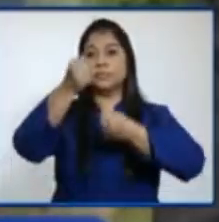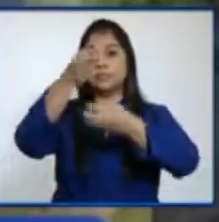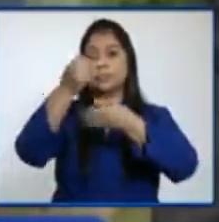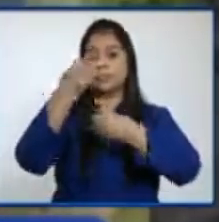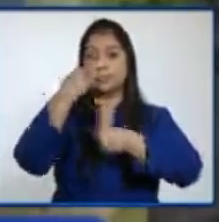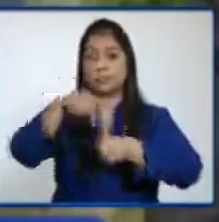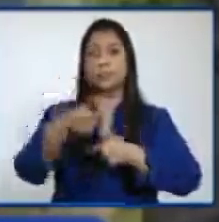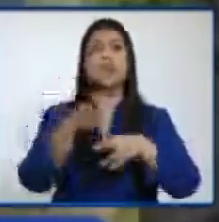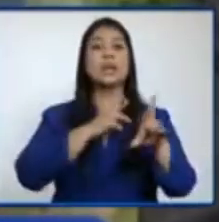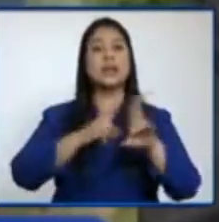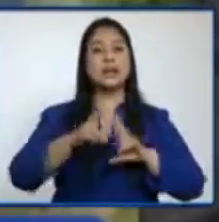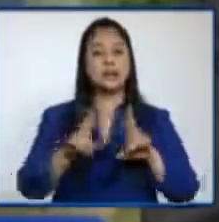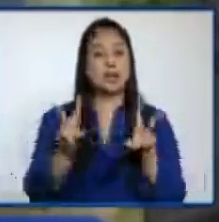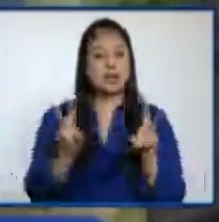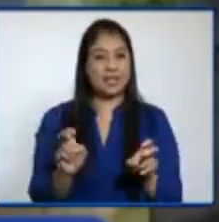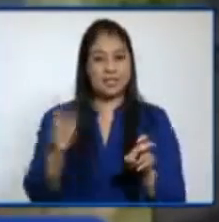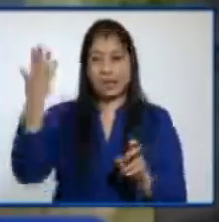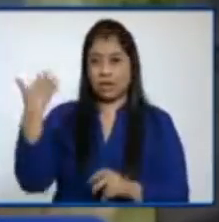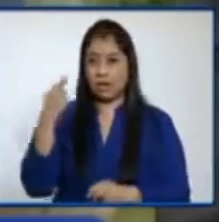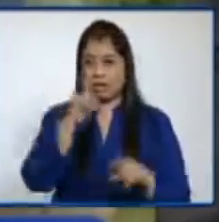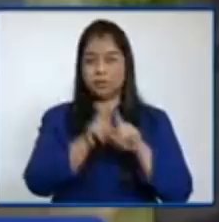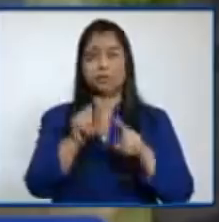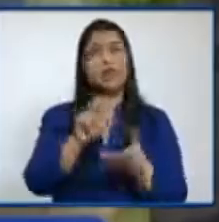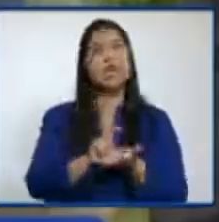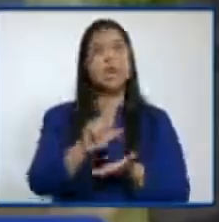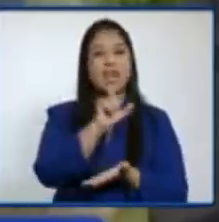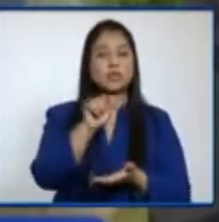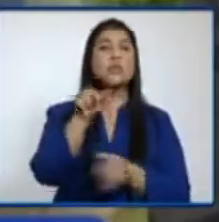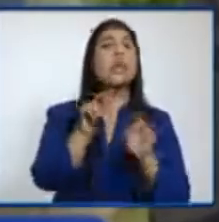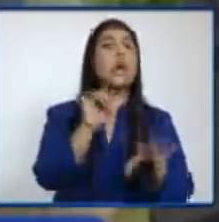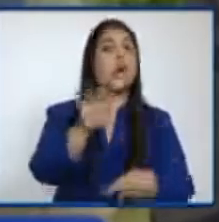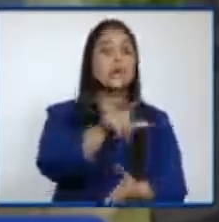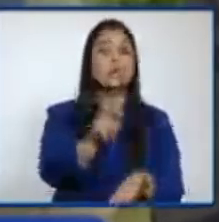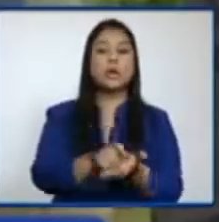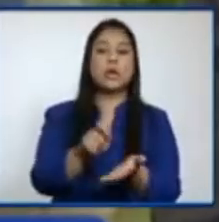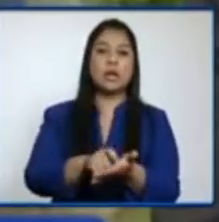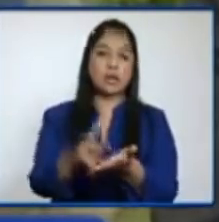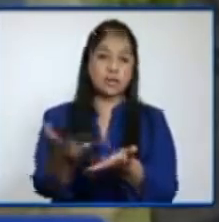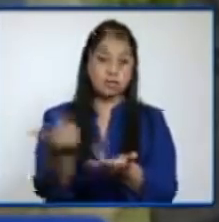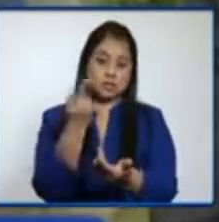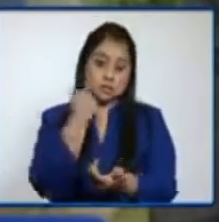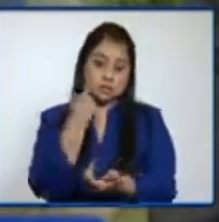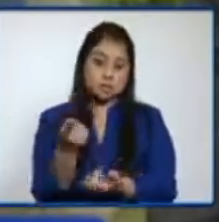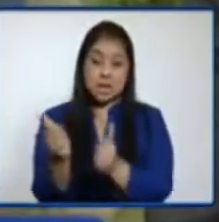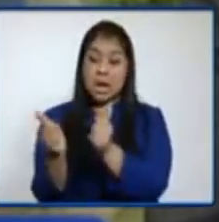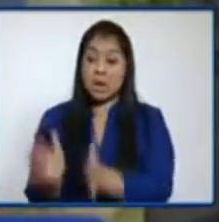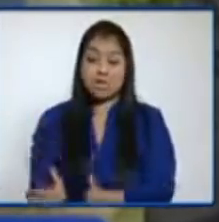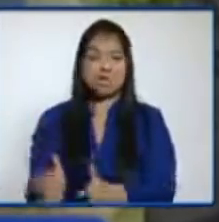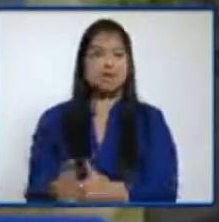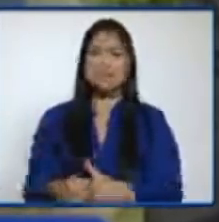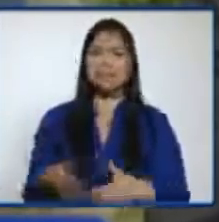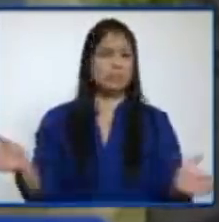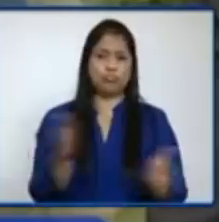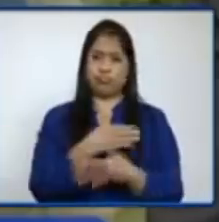al tema de las pruebas que algunos colegios están solicitando. A este respecto quiero informarles que no hay